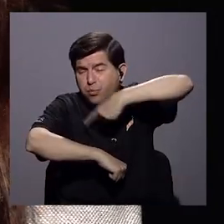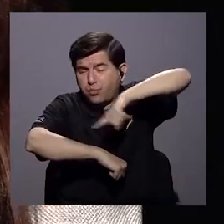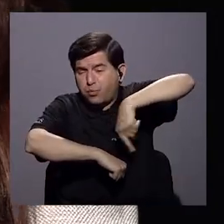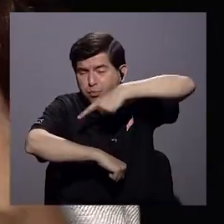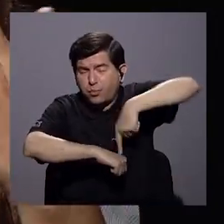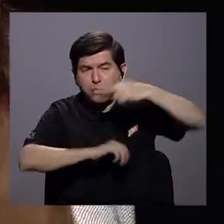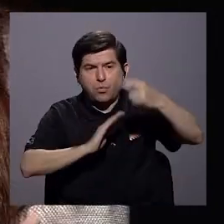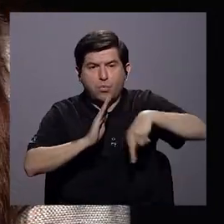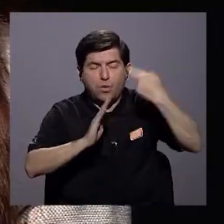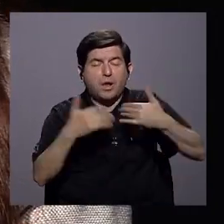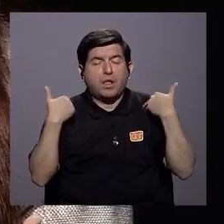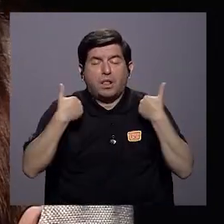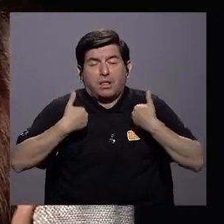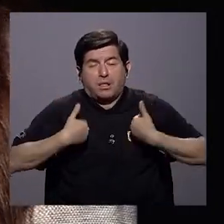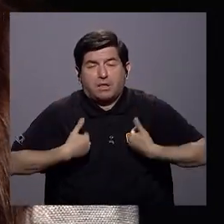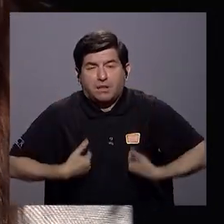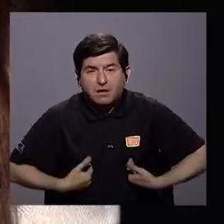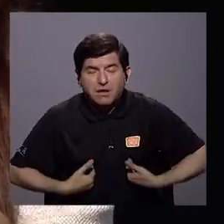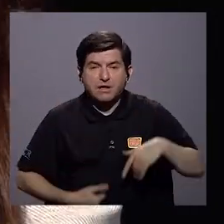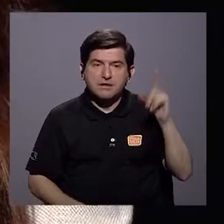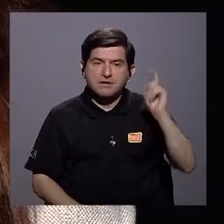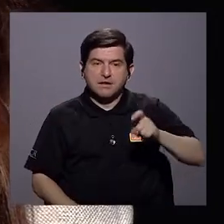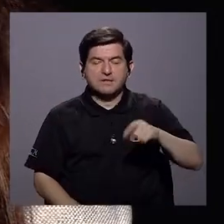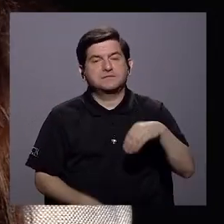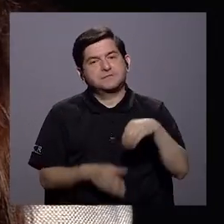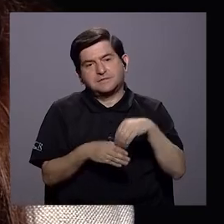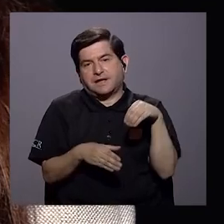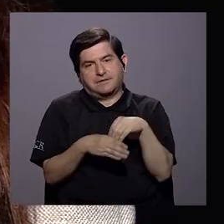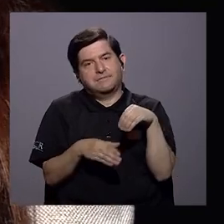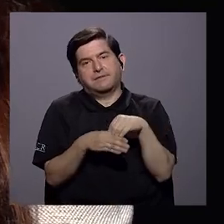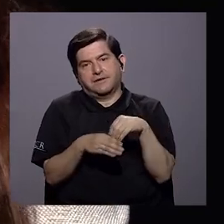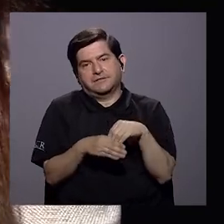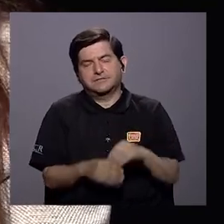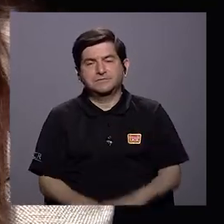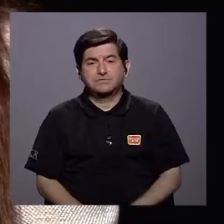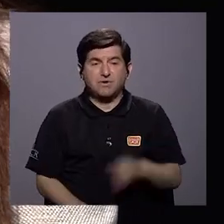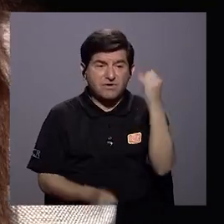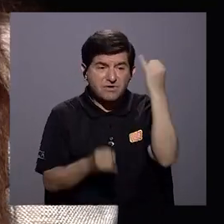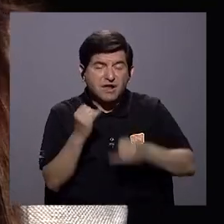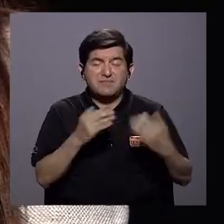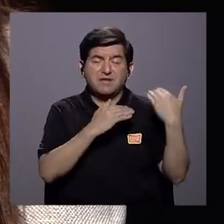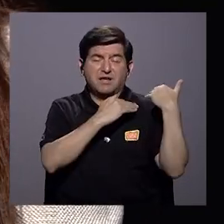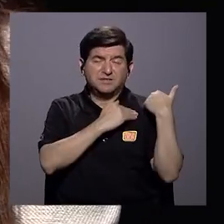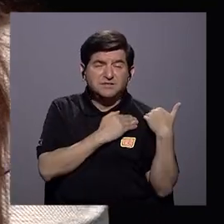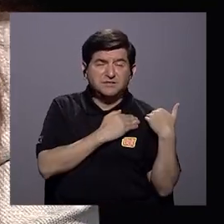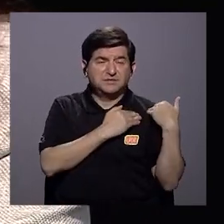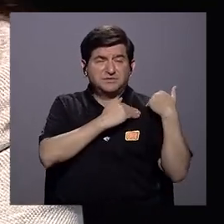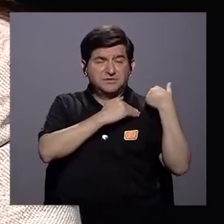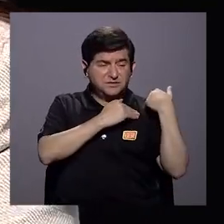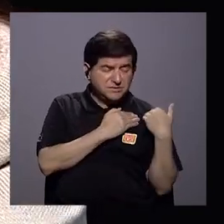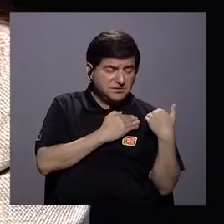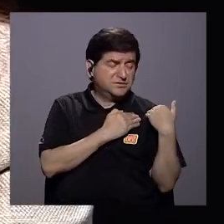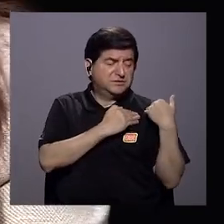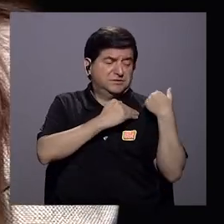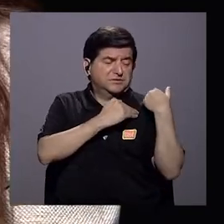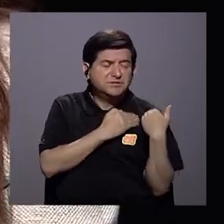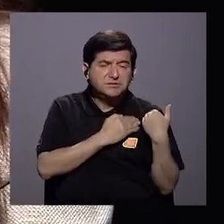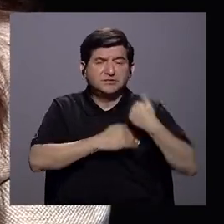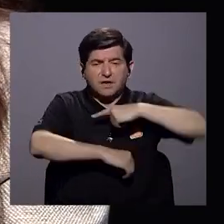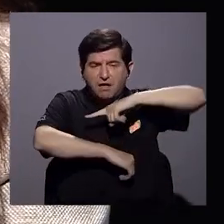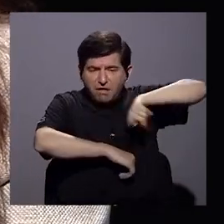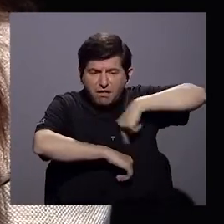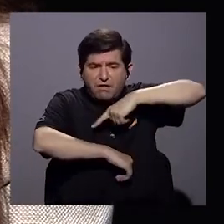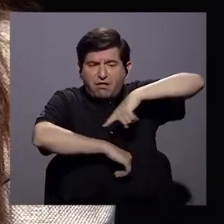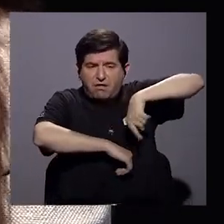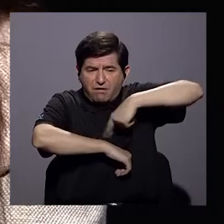en roles extenuantes porque necesitan el ingreso y terminan resistiendo, ¿verdad? Esa cantidad de horas